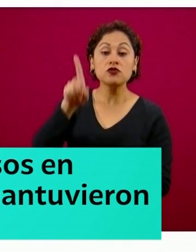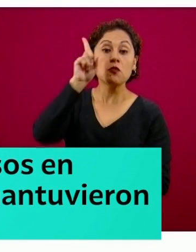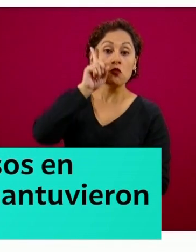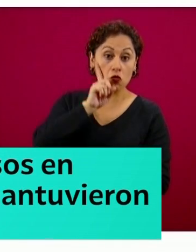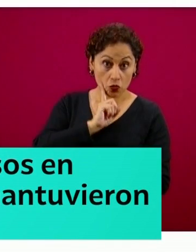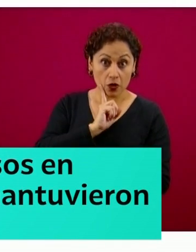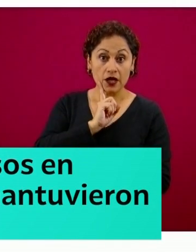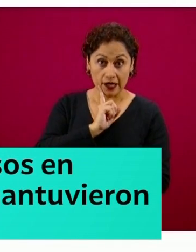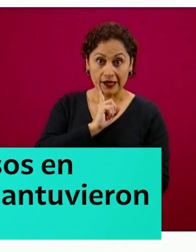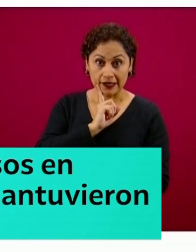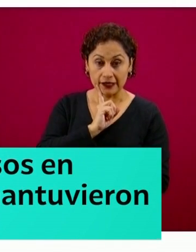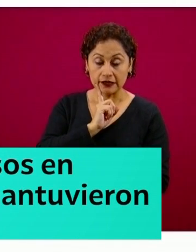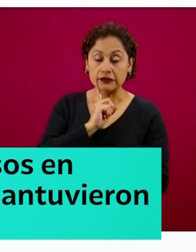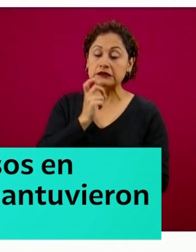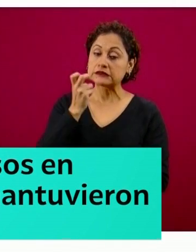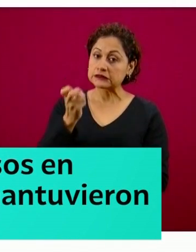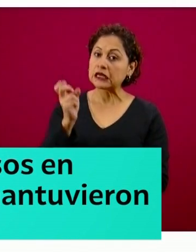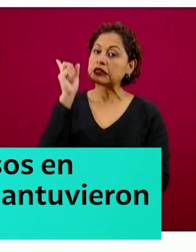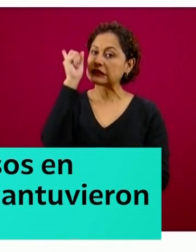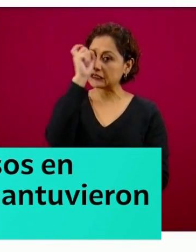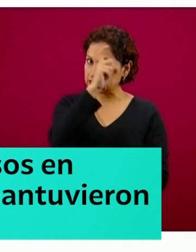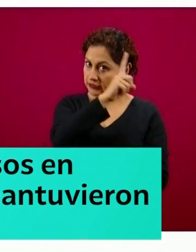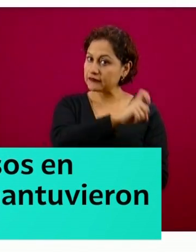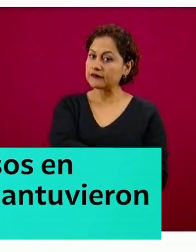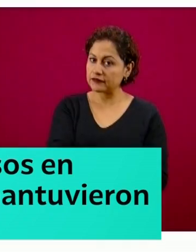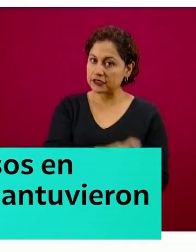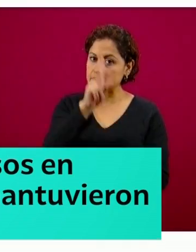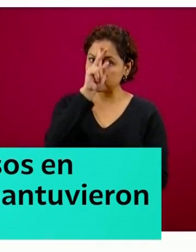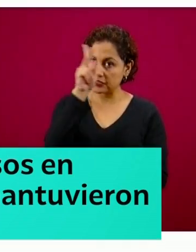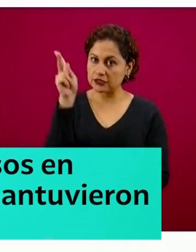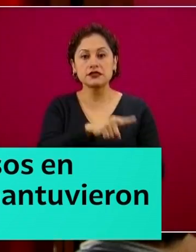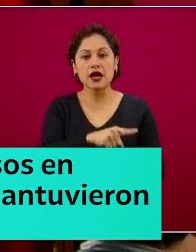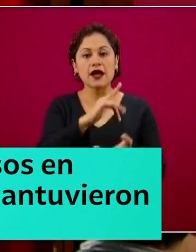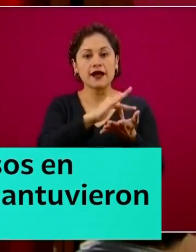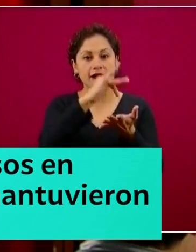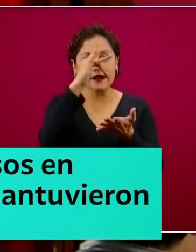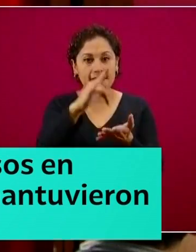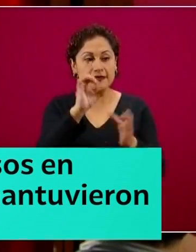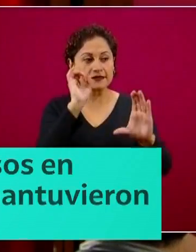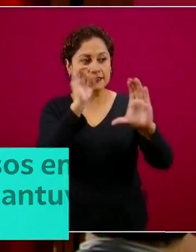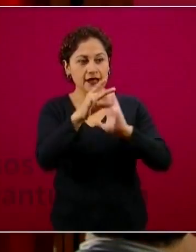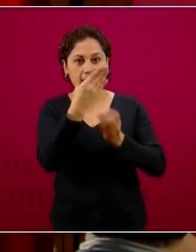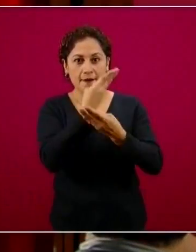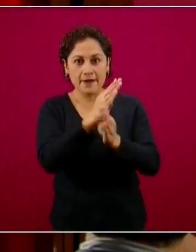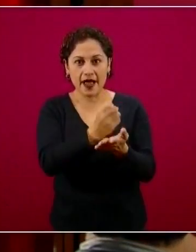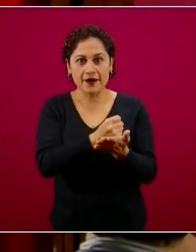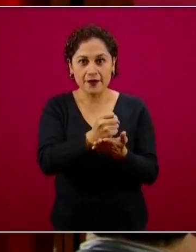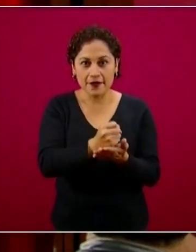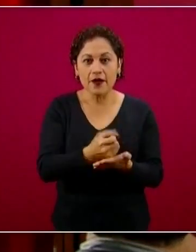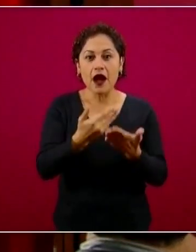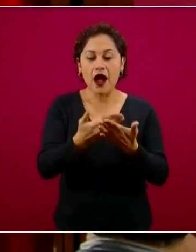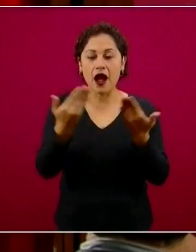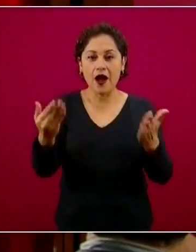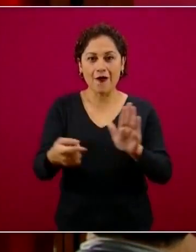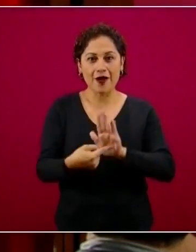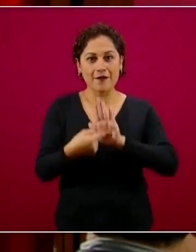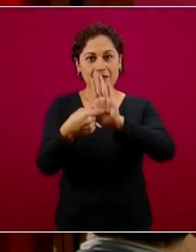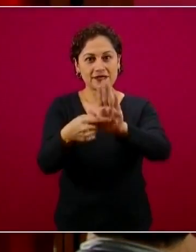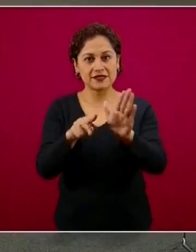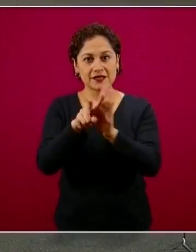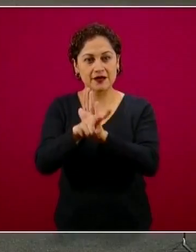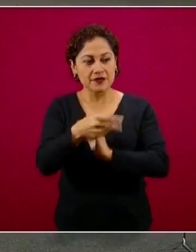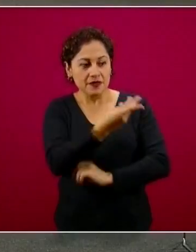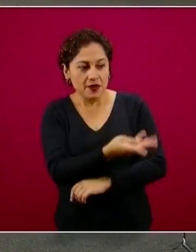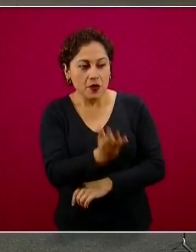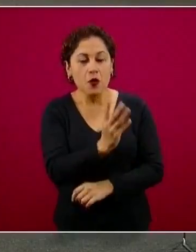.137 que han solicitado el beneficio, por lo cual se irá avanzando conforme pasen los días. Añadió que en